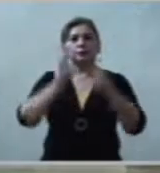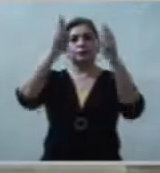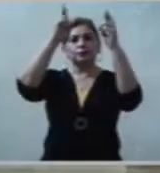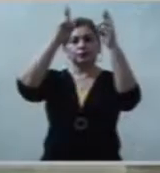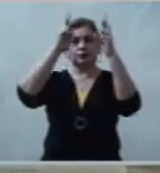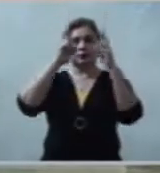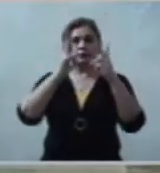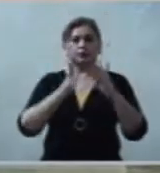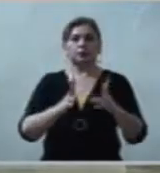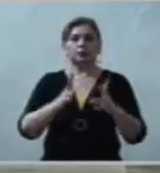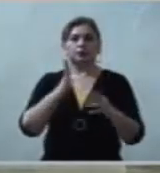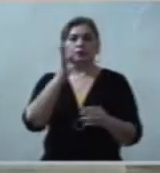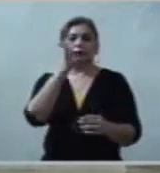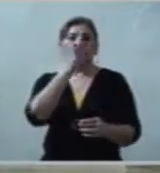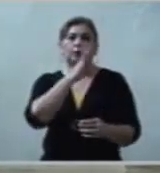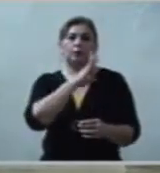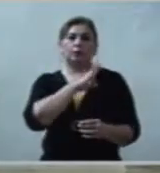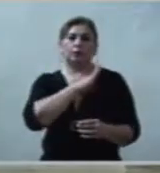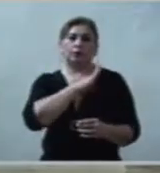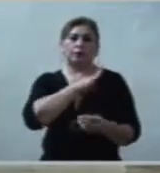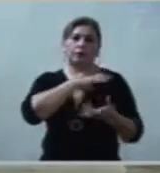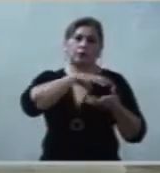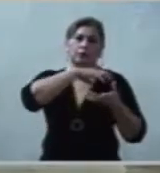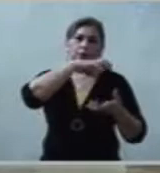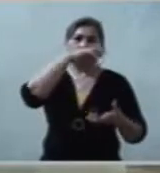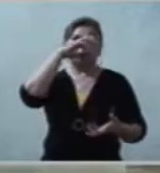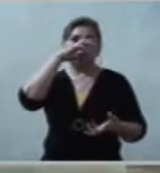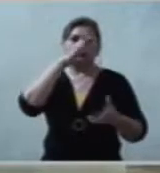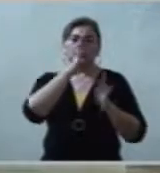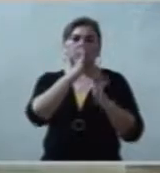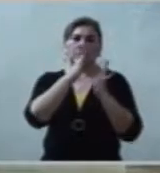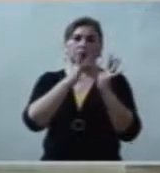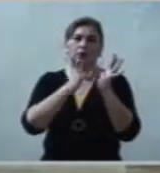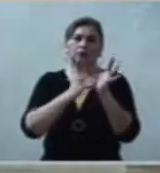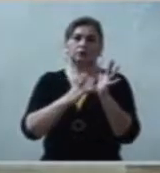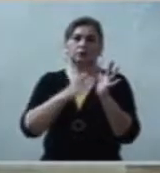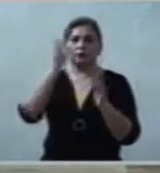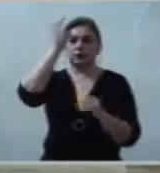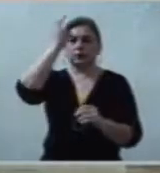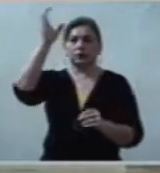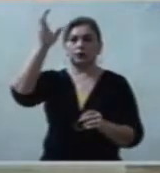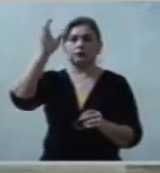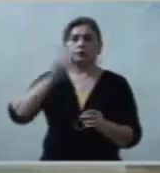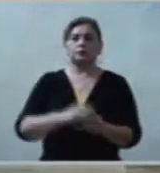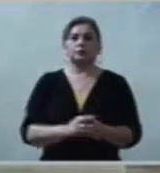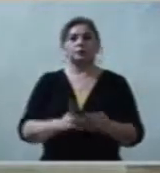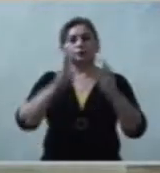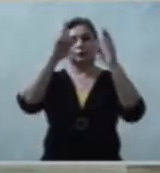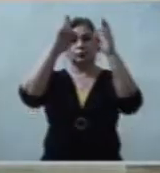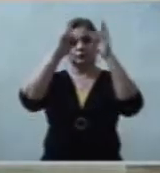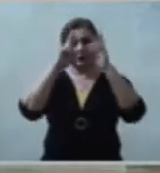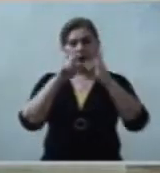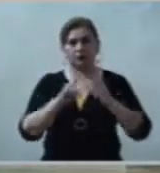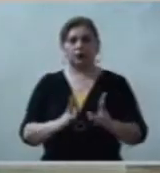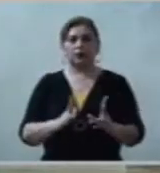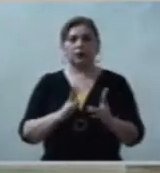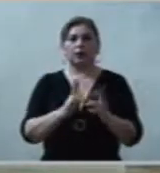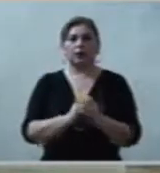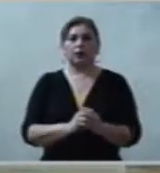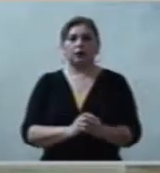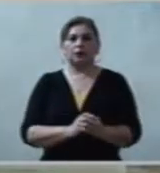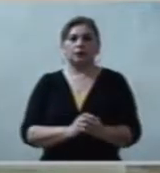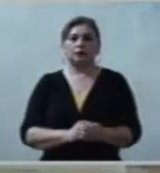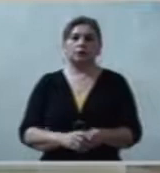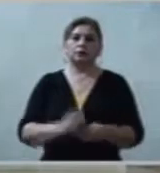la fe en Jesucristo. Es un don que nadie